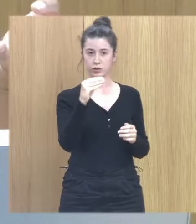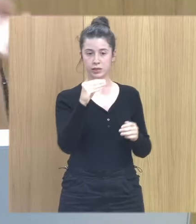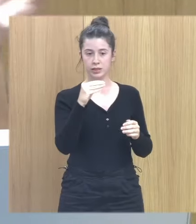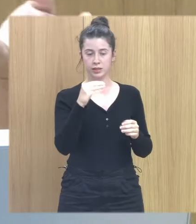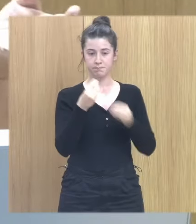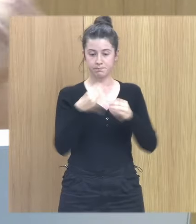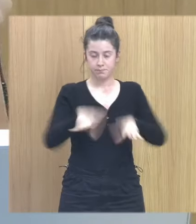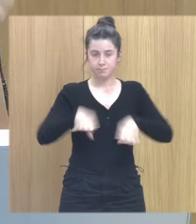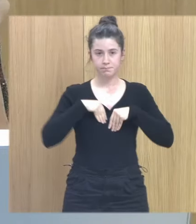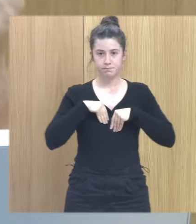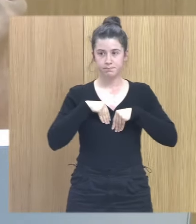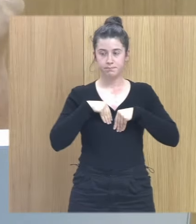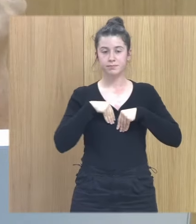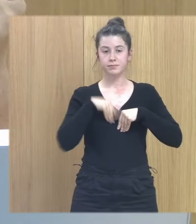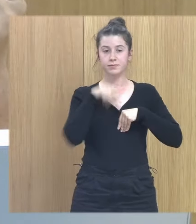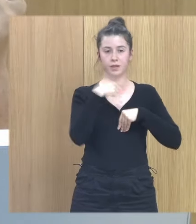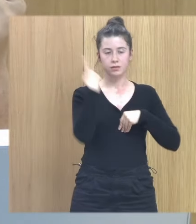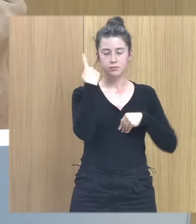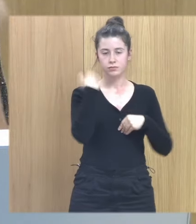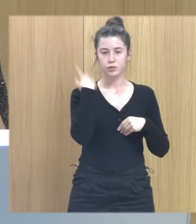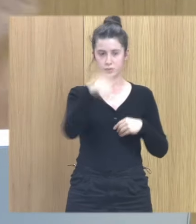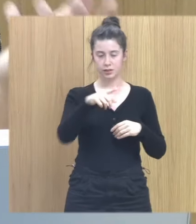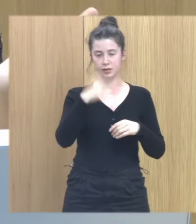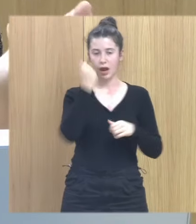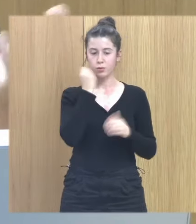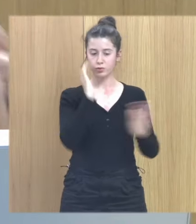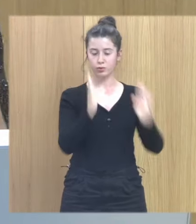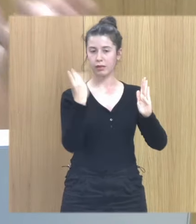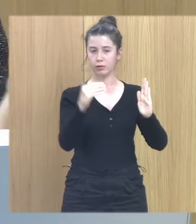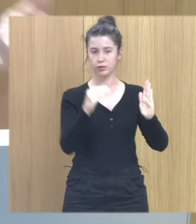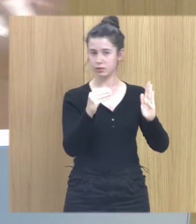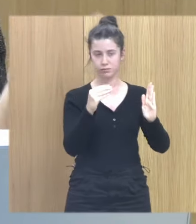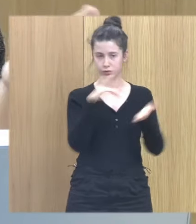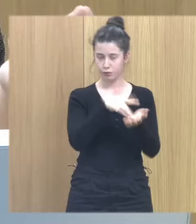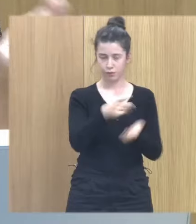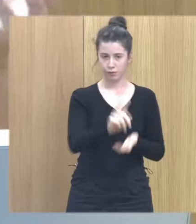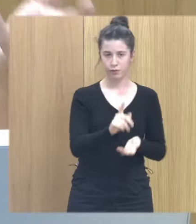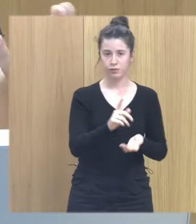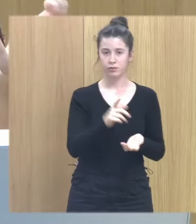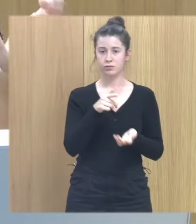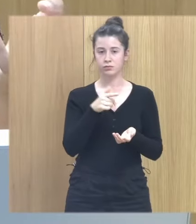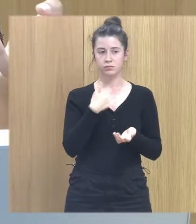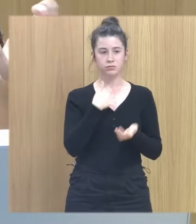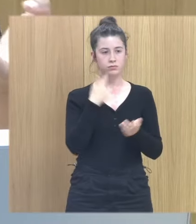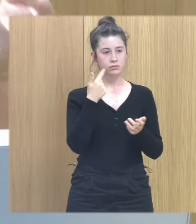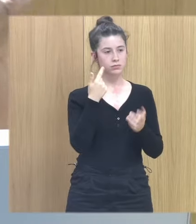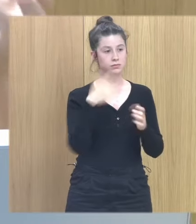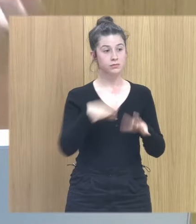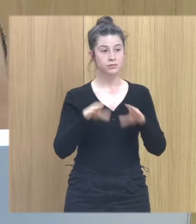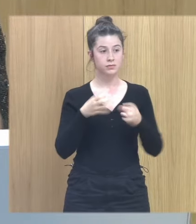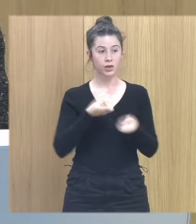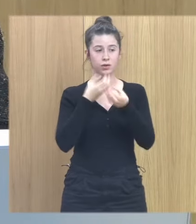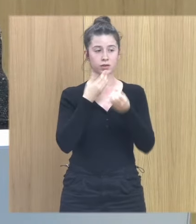yo sé que el abuso no empezó en la adolescencia independientemente de que me lo cuente como si hubiera empezado en la adolescencia entonces